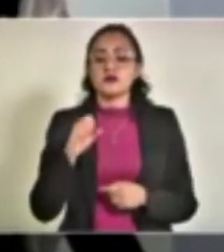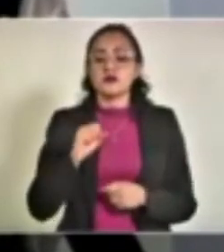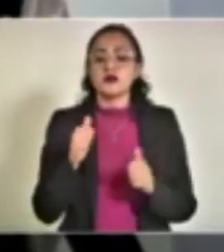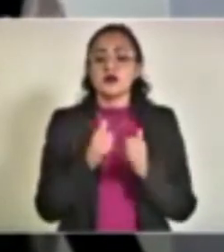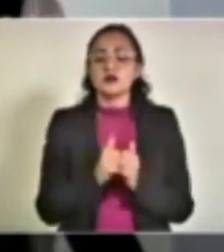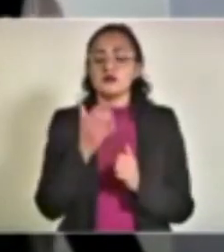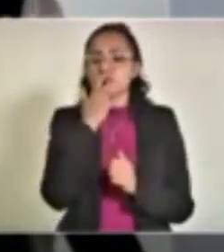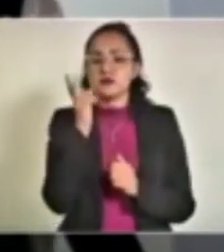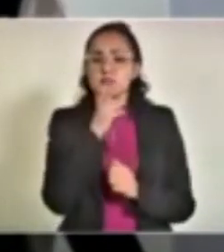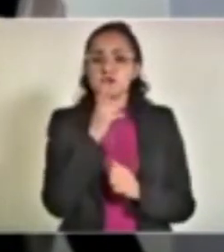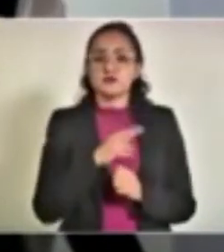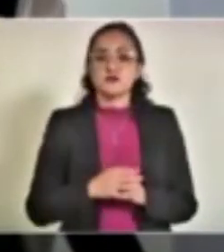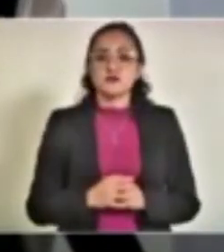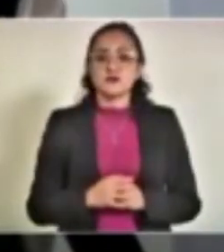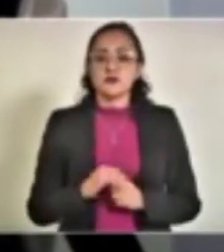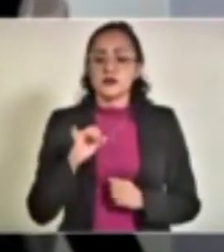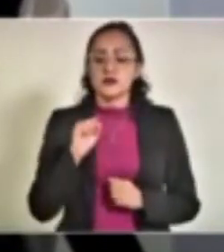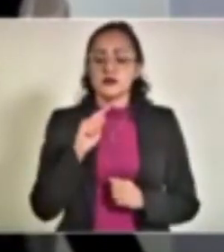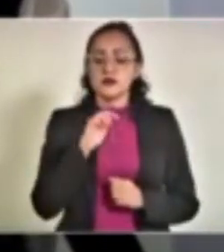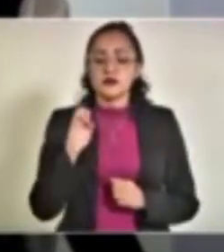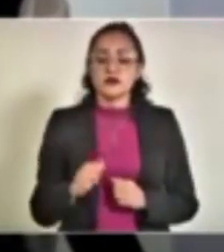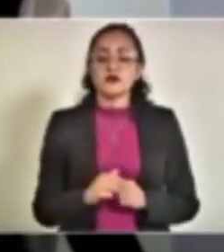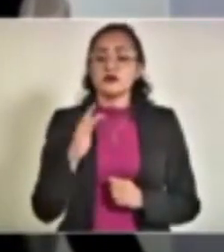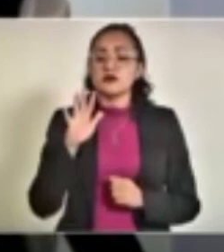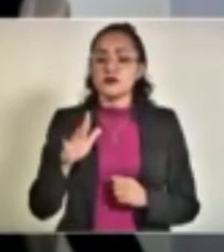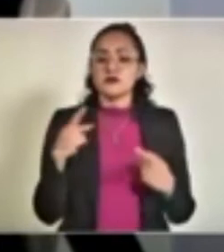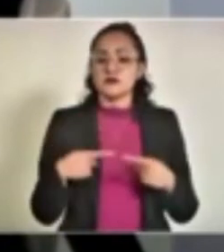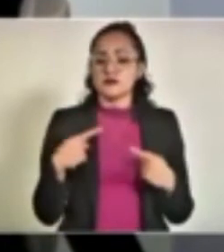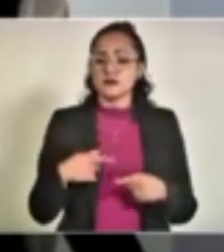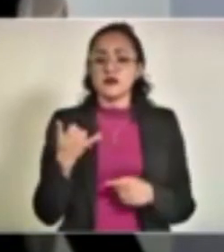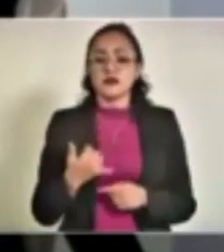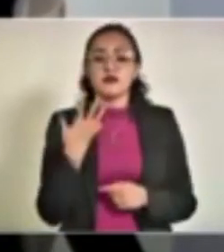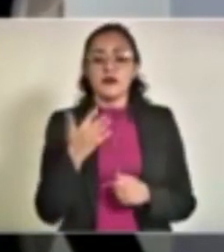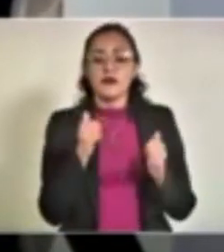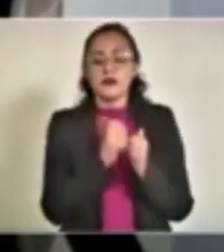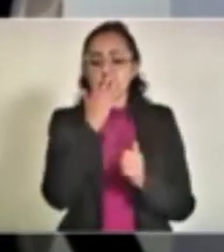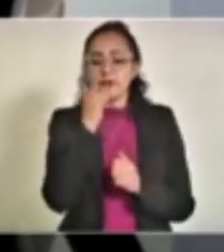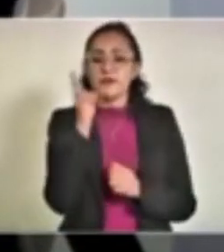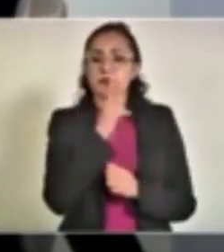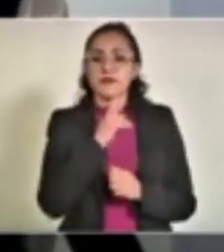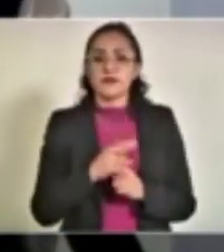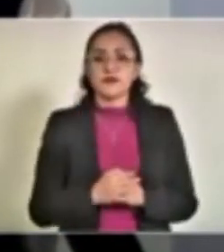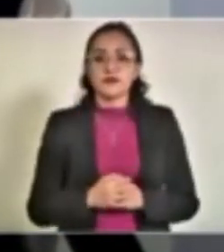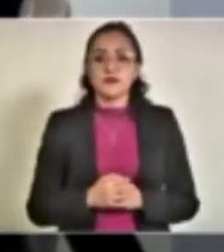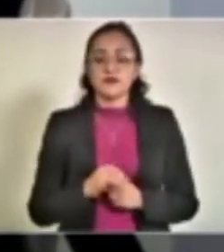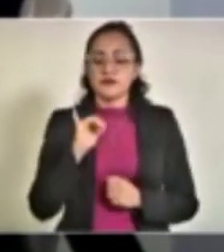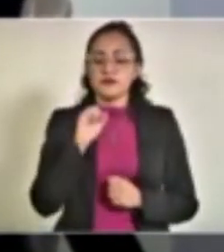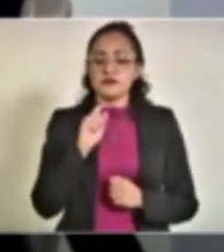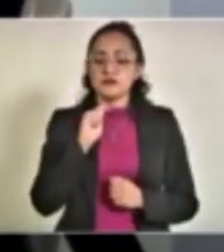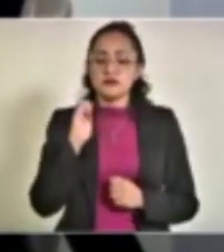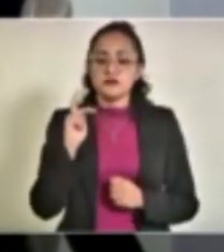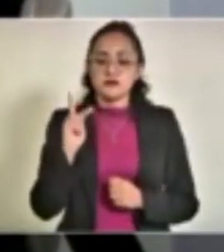ventilación asistida. El ISTE 55 pacientes y 5 con ventilación asistida. El ISTE